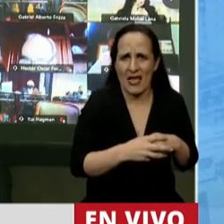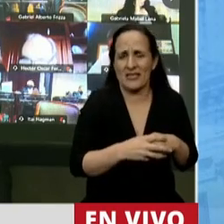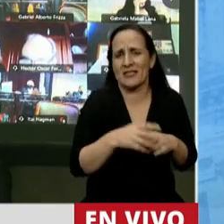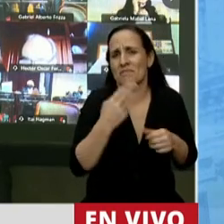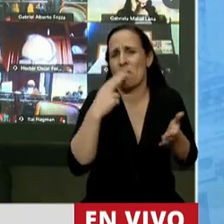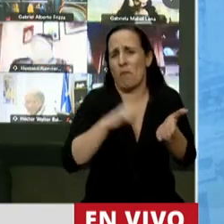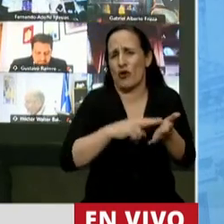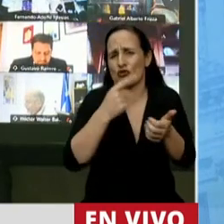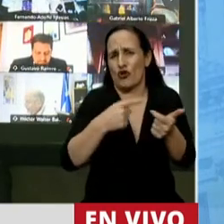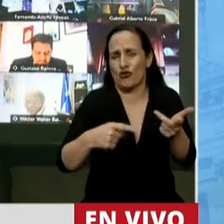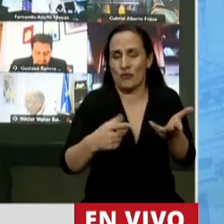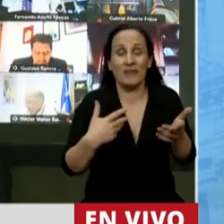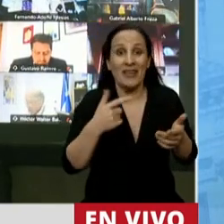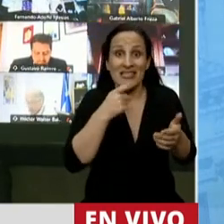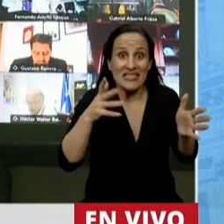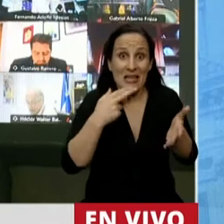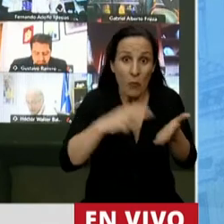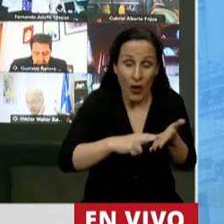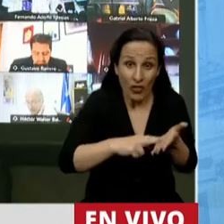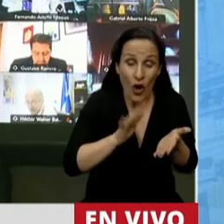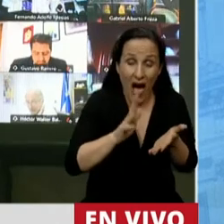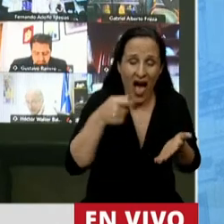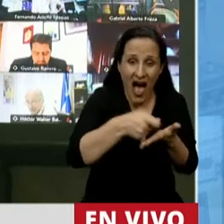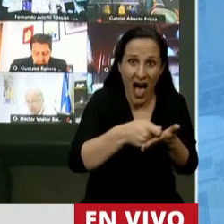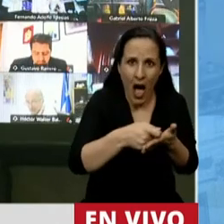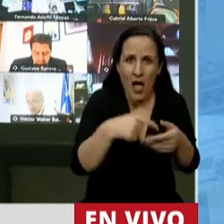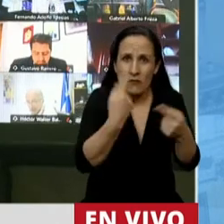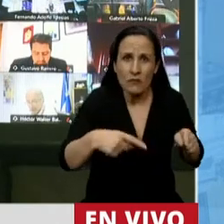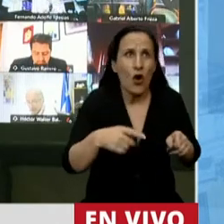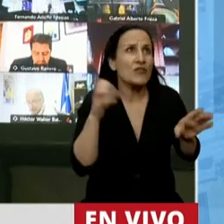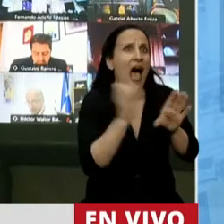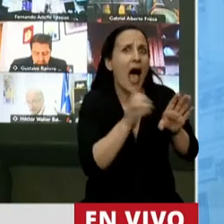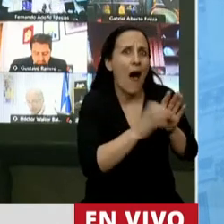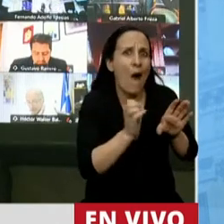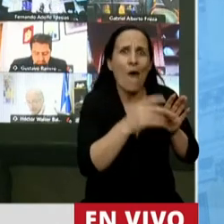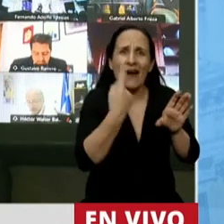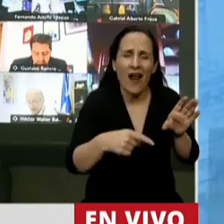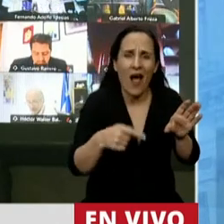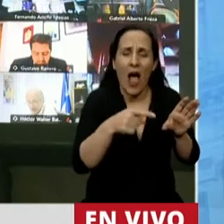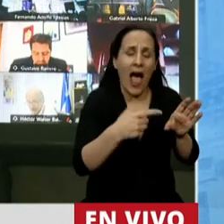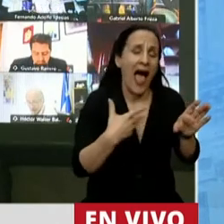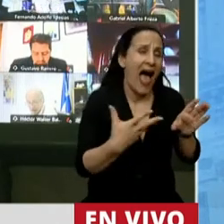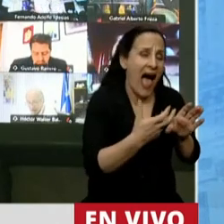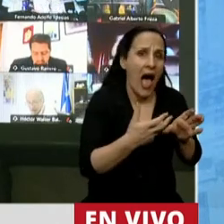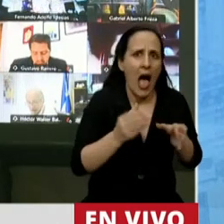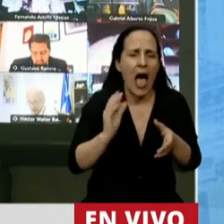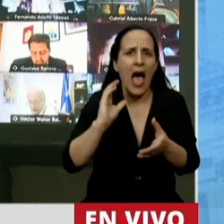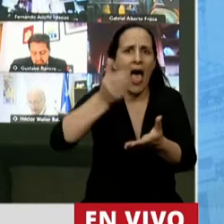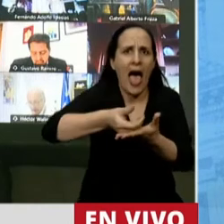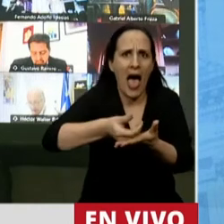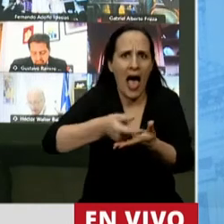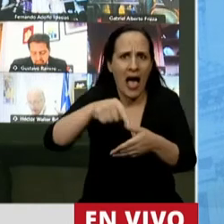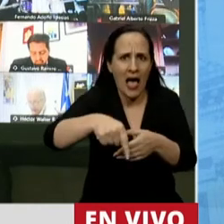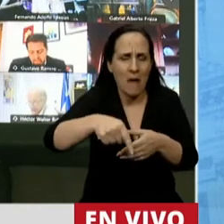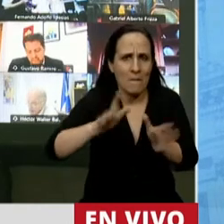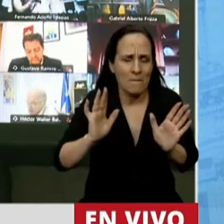que desalienta que los ahorros y los activos que graban se reinviertan en la economía